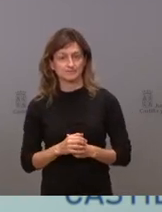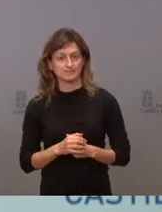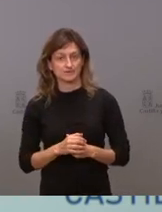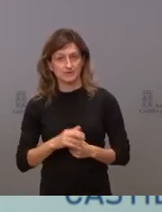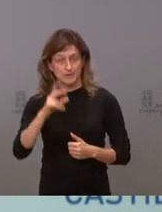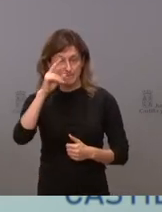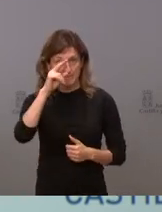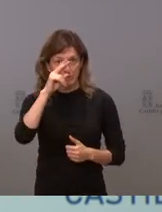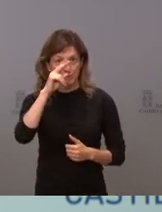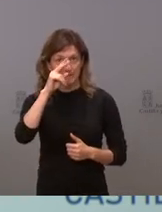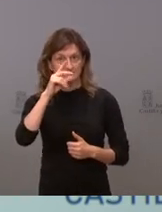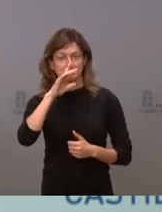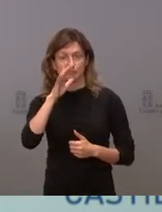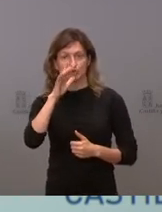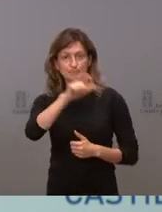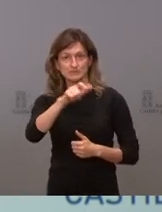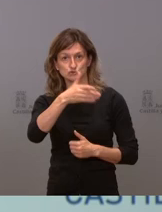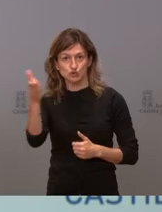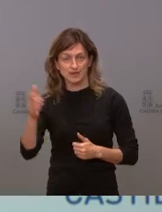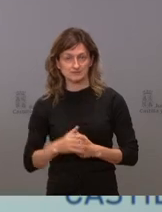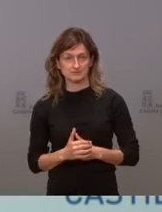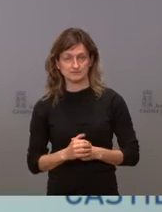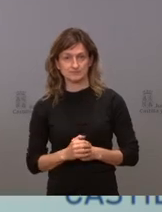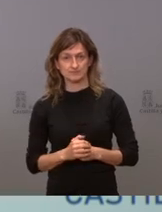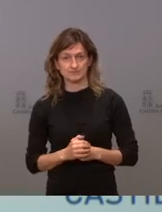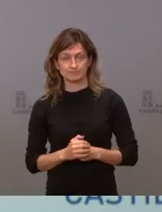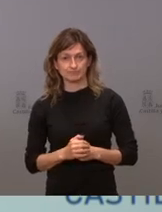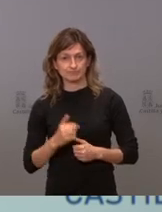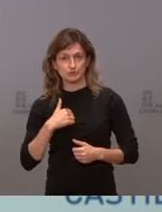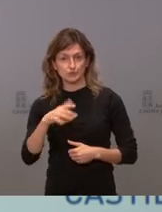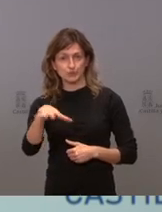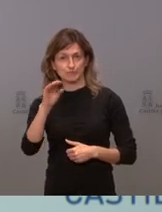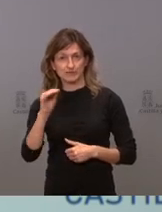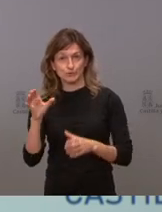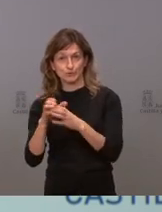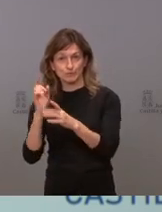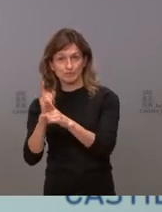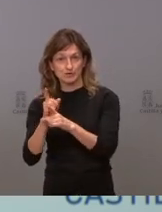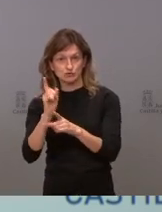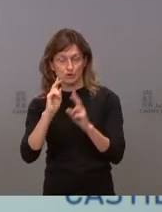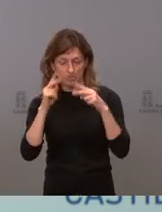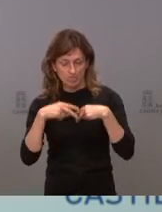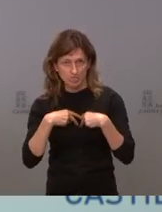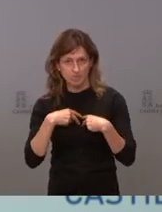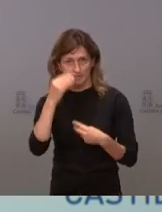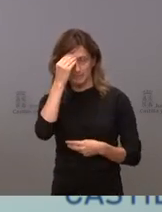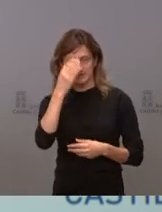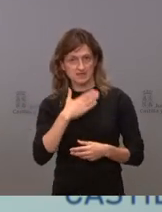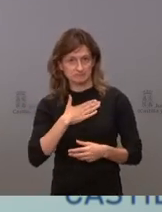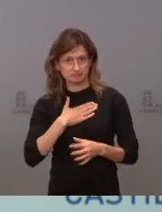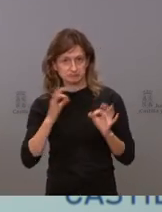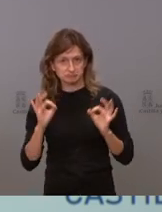preocuparse de la población yo comprendo que cuando uno está en la oposición ya solo piensa en sí mismo y más cuando está en caída libre